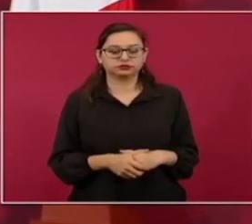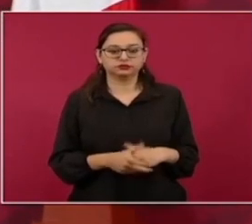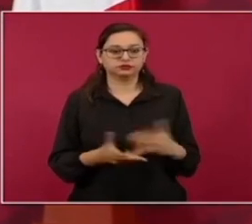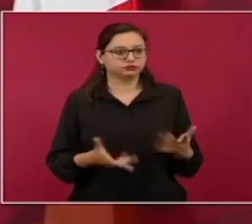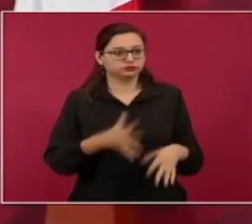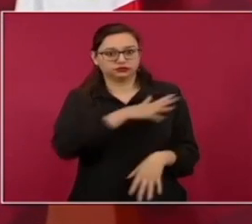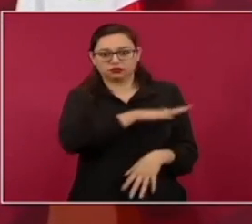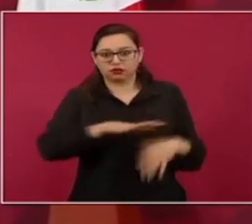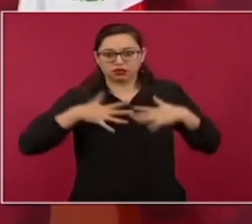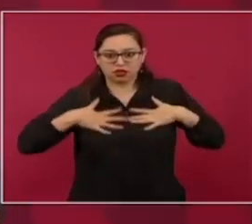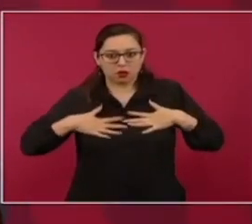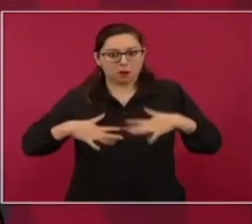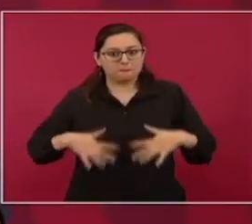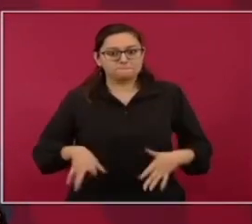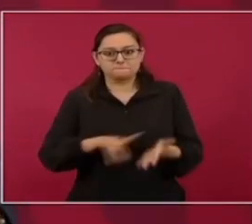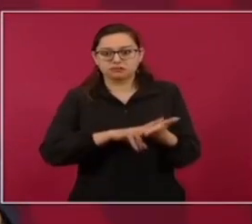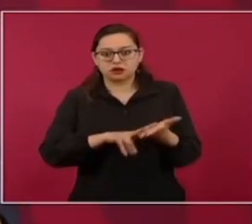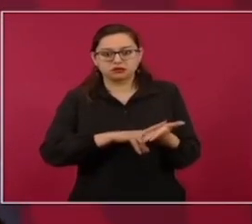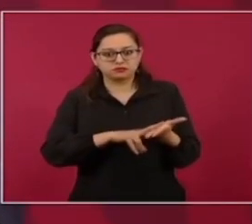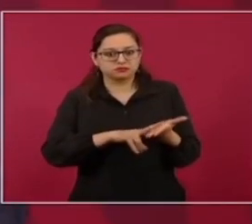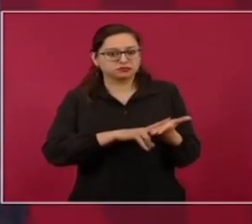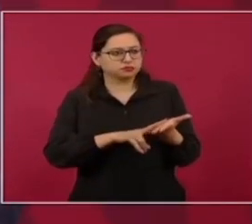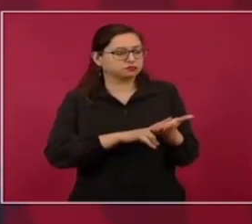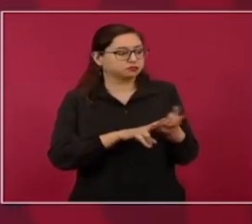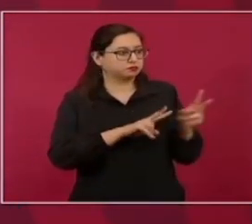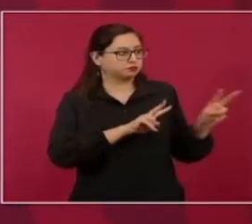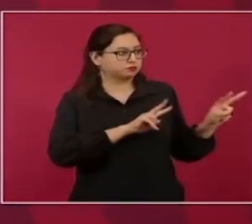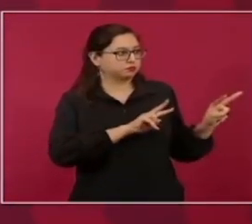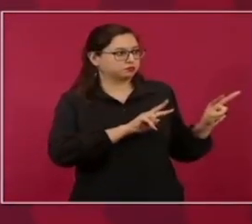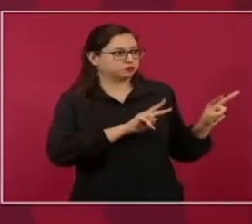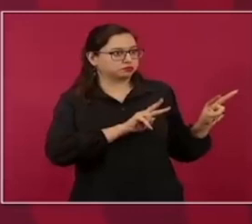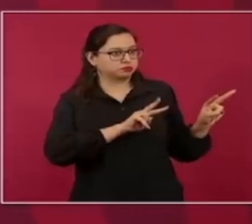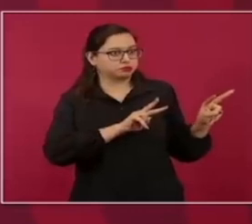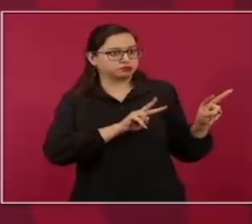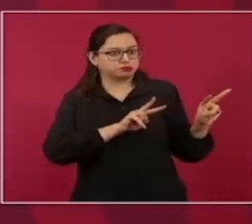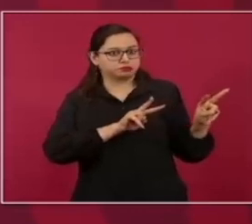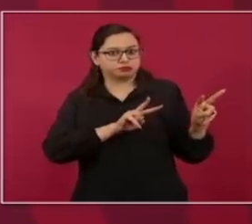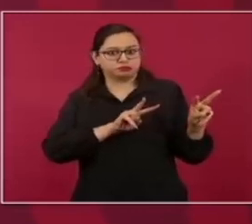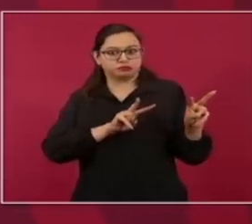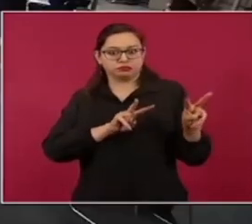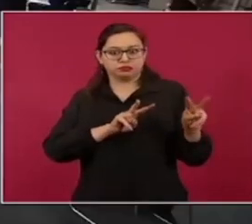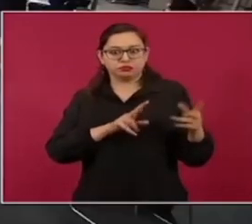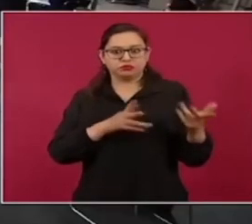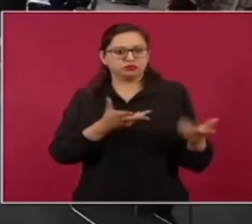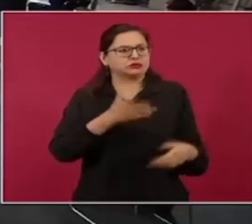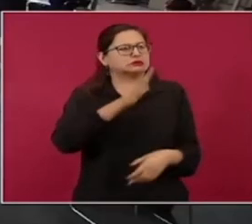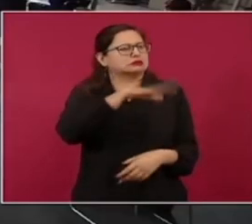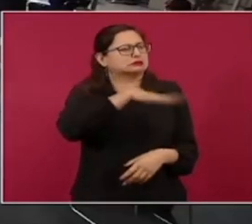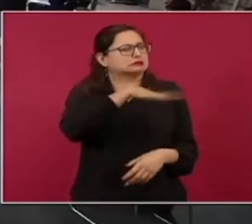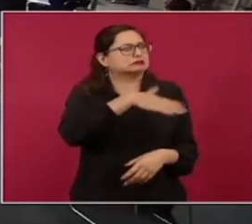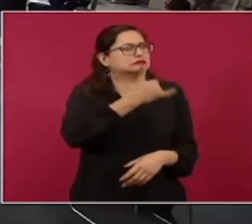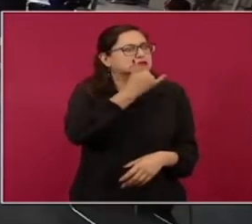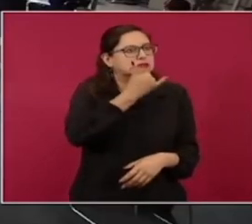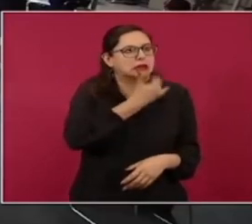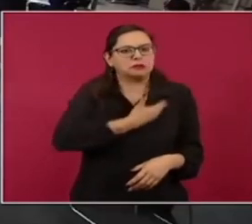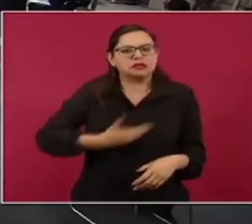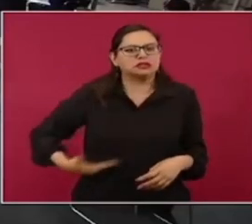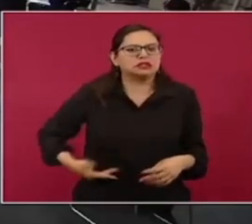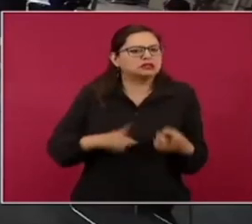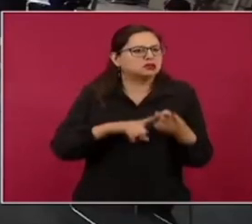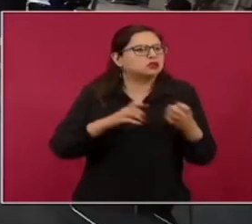verdes, dice que estuvo a punto a de comentar al secretario de Defensa y el presidente,